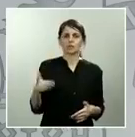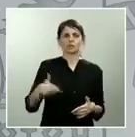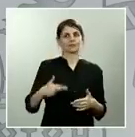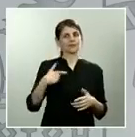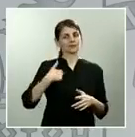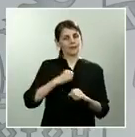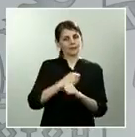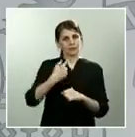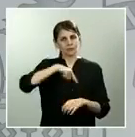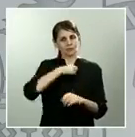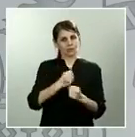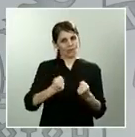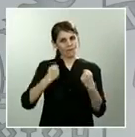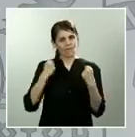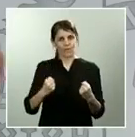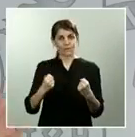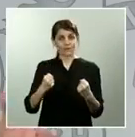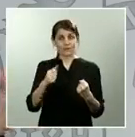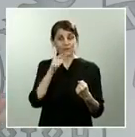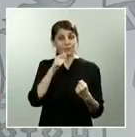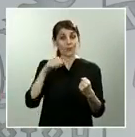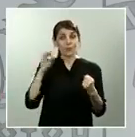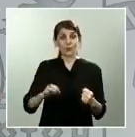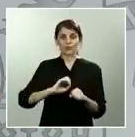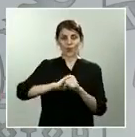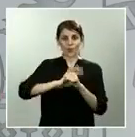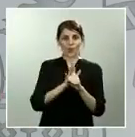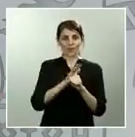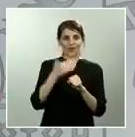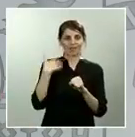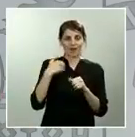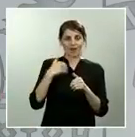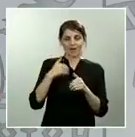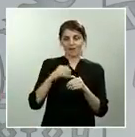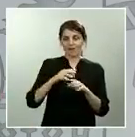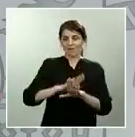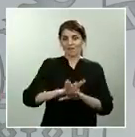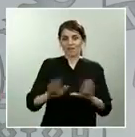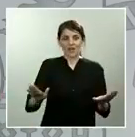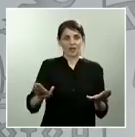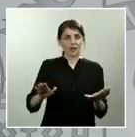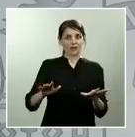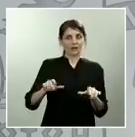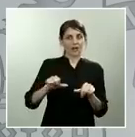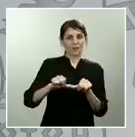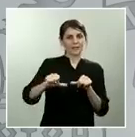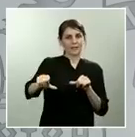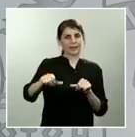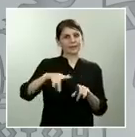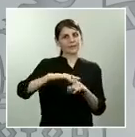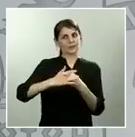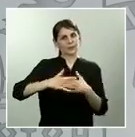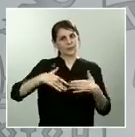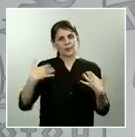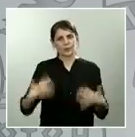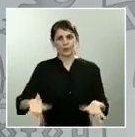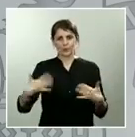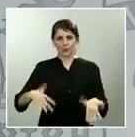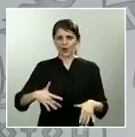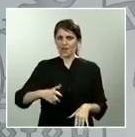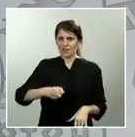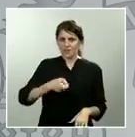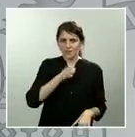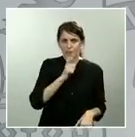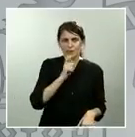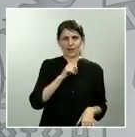ocurrirá después de que pase esta ola del tsunami que ha supuesto la pandemia, con dificultades, con tensiones comerciales entre las